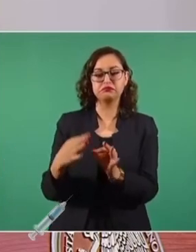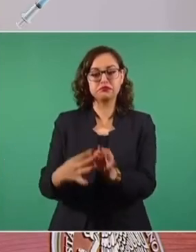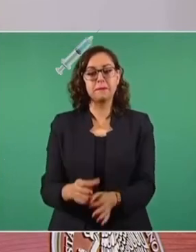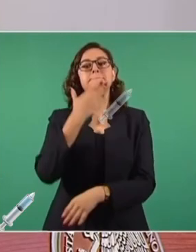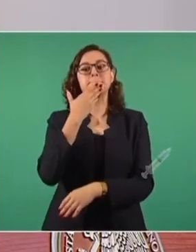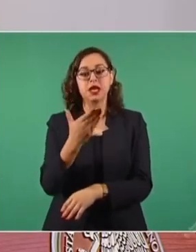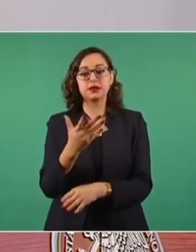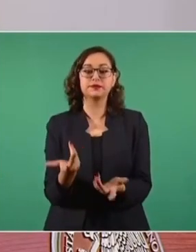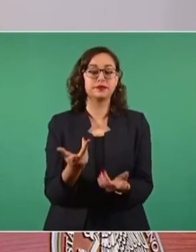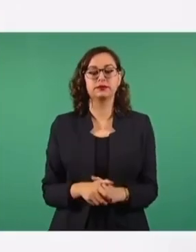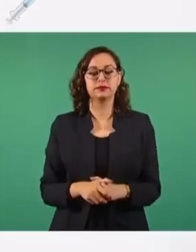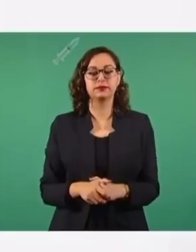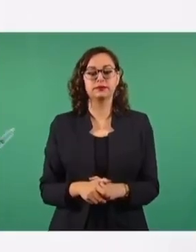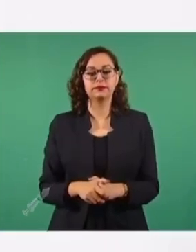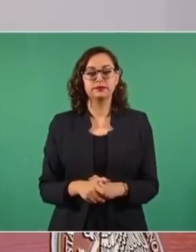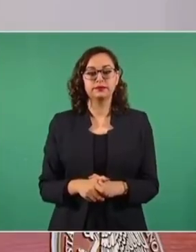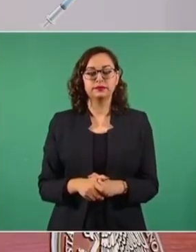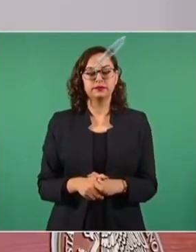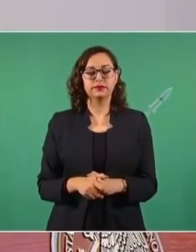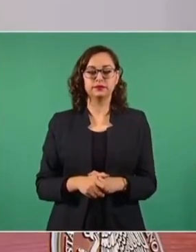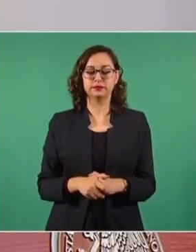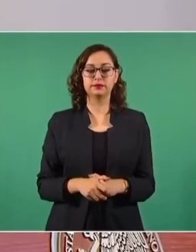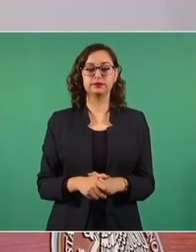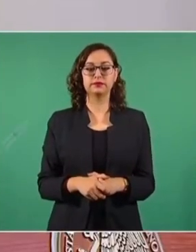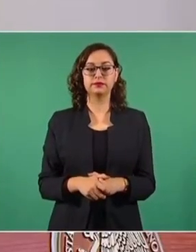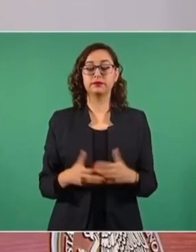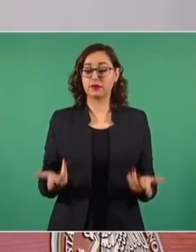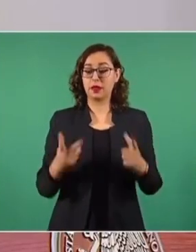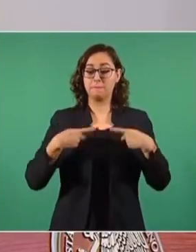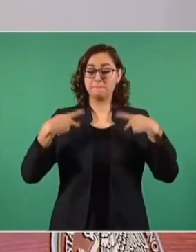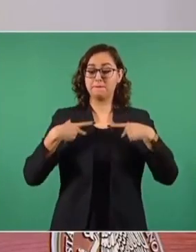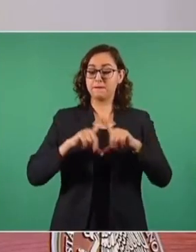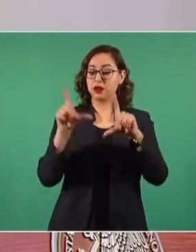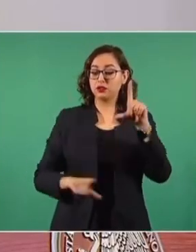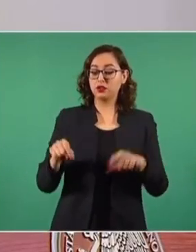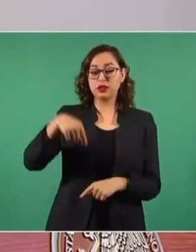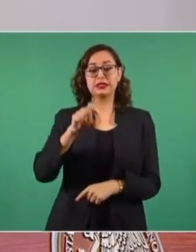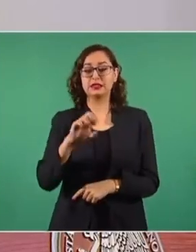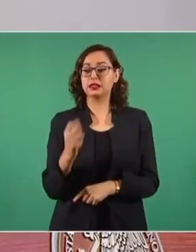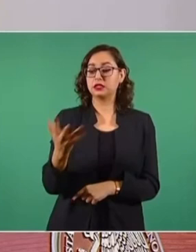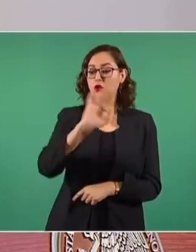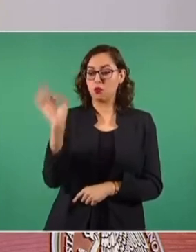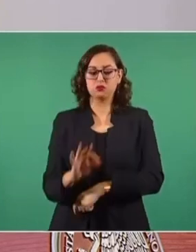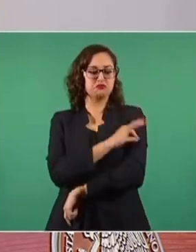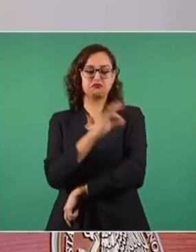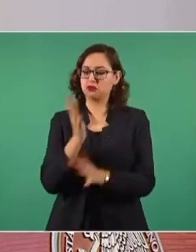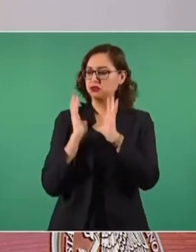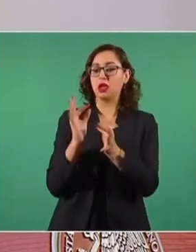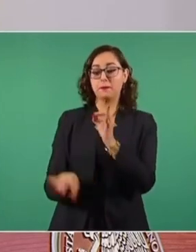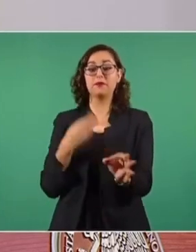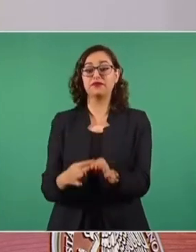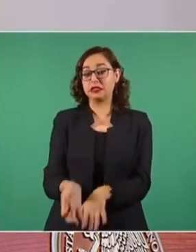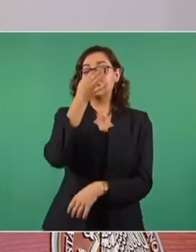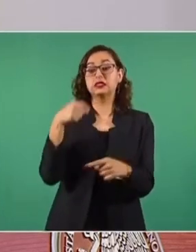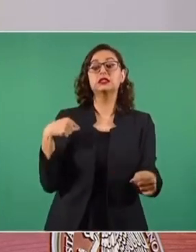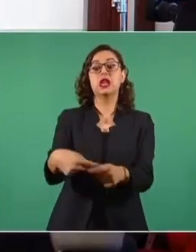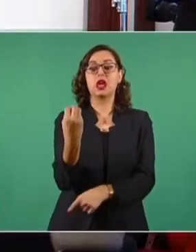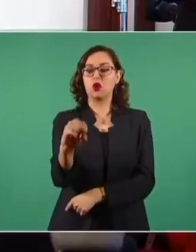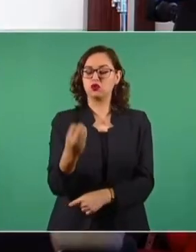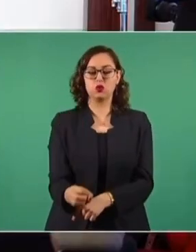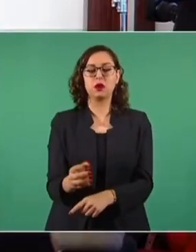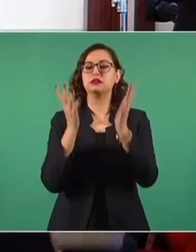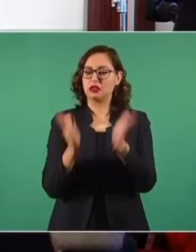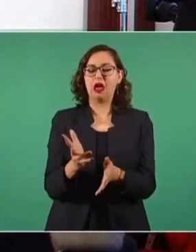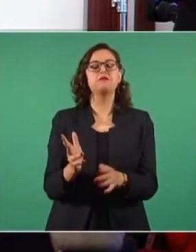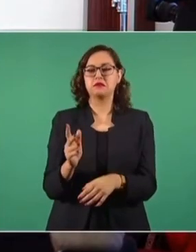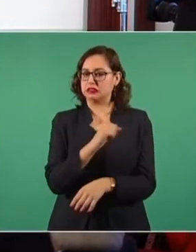llegado a todos los pueblos de México. vacunado al menos con una dosis al 65% de la población. Y reitero el compromiso de que en octubre próximo la totalidad